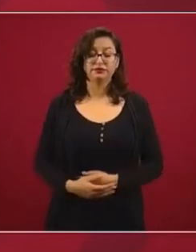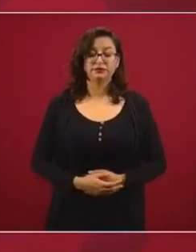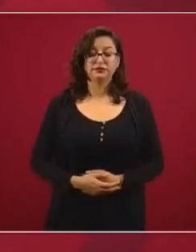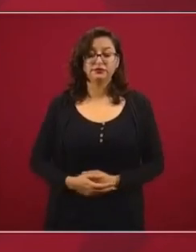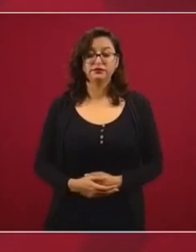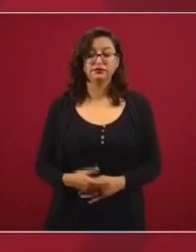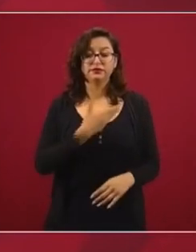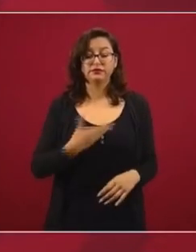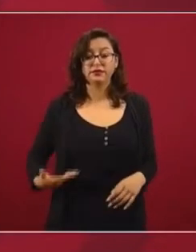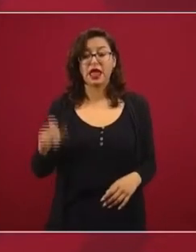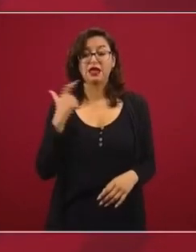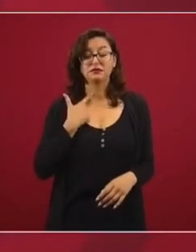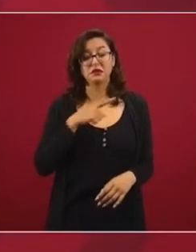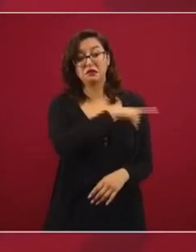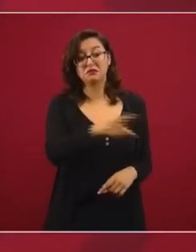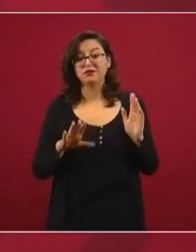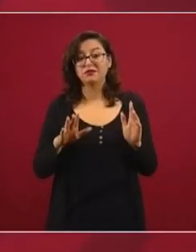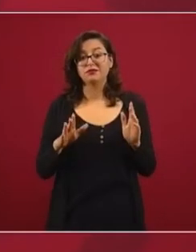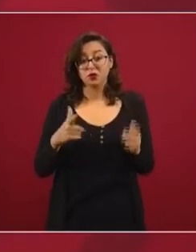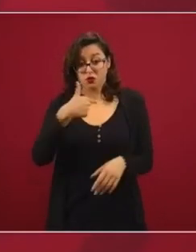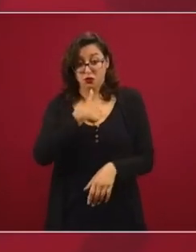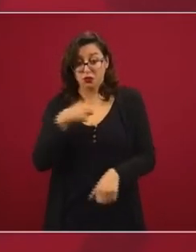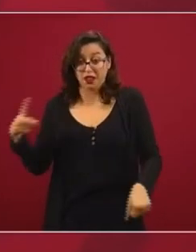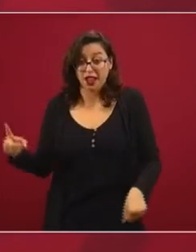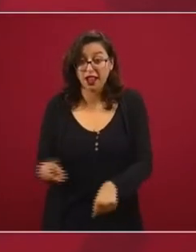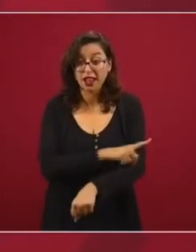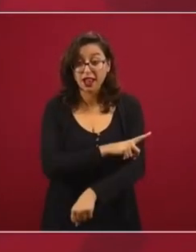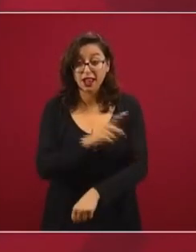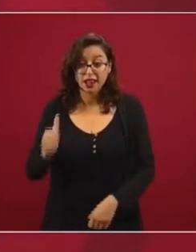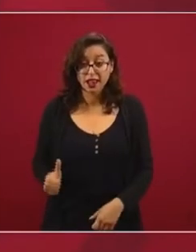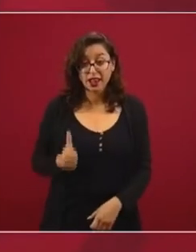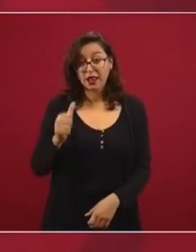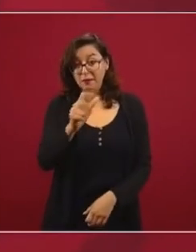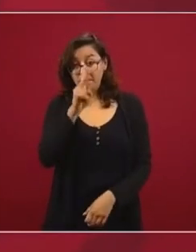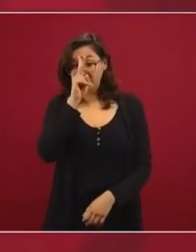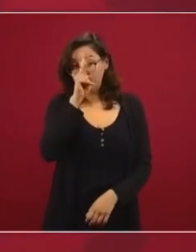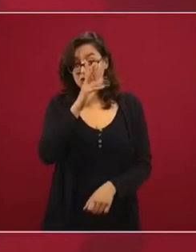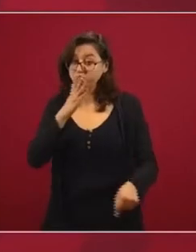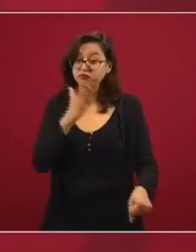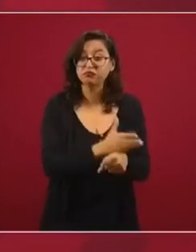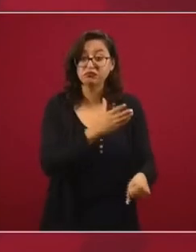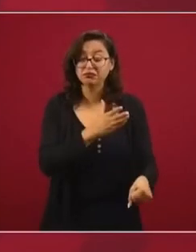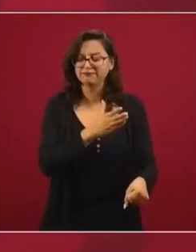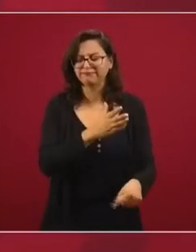Me vayan a acusar de vengativo o de verdugo.